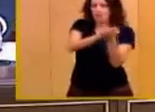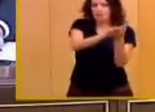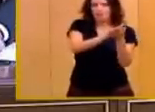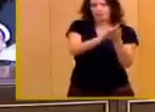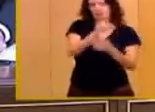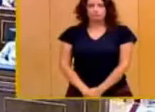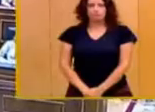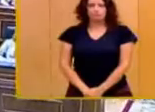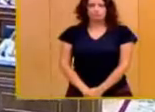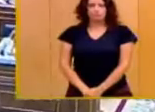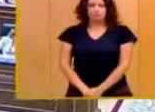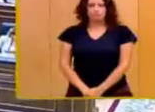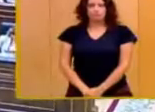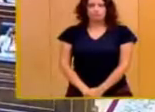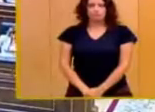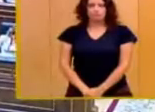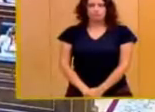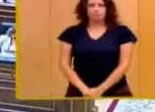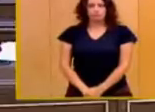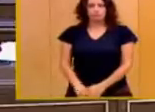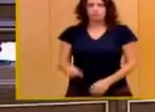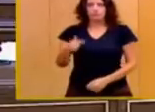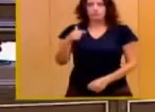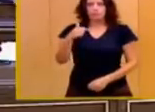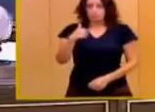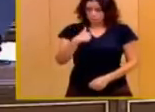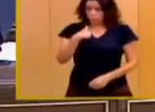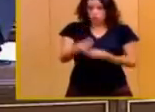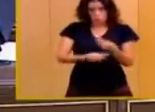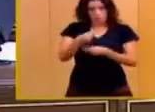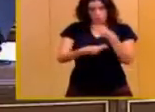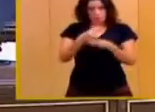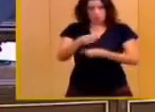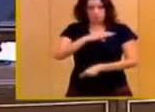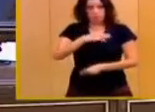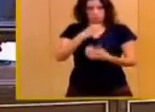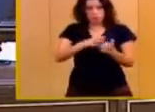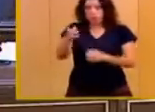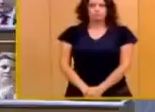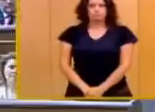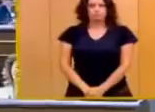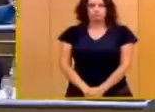¡Silencio, por favor! Yo lo hice, señorías. Ustedes no. ¡Silencio, por favor!